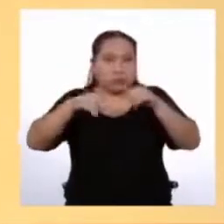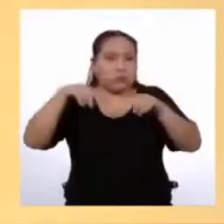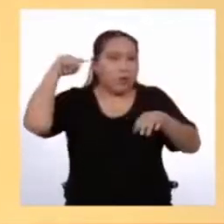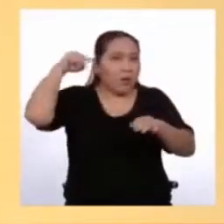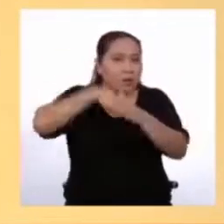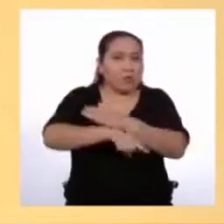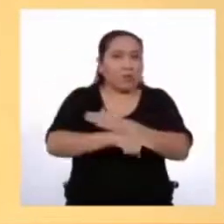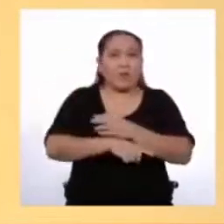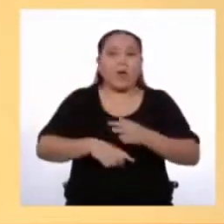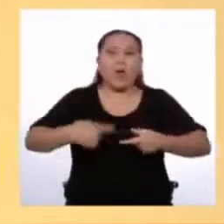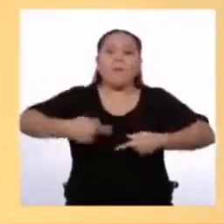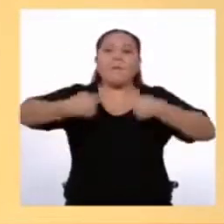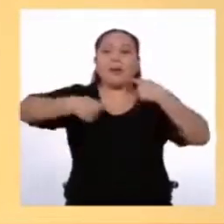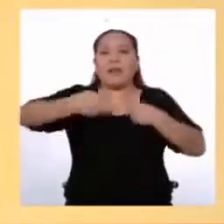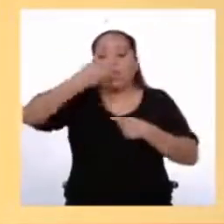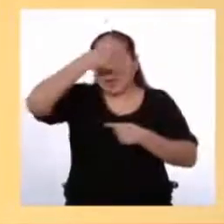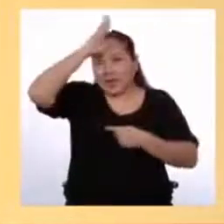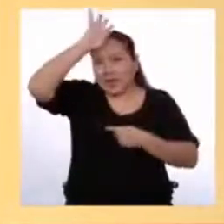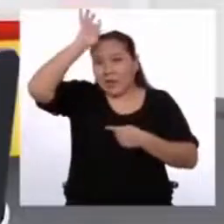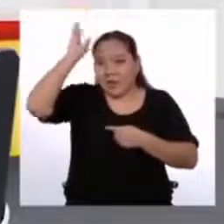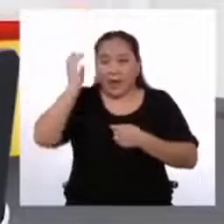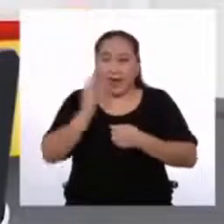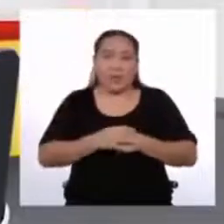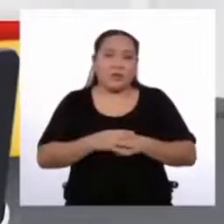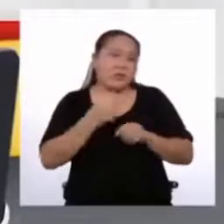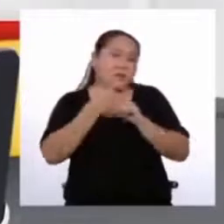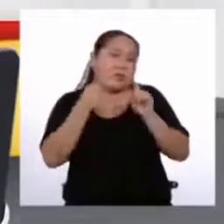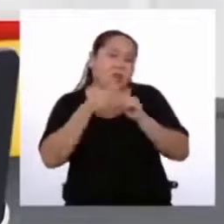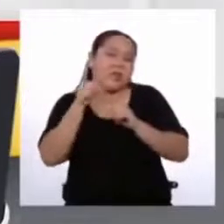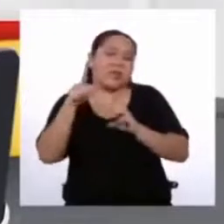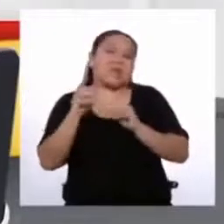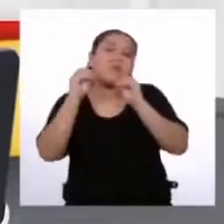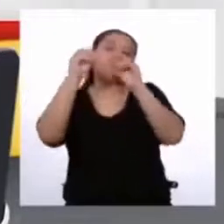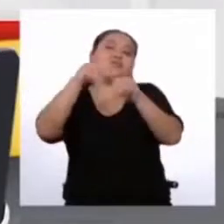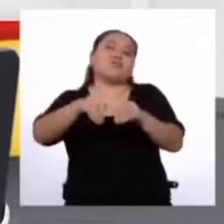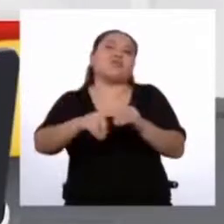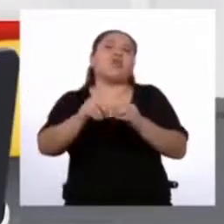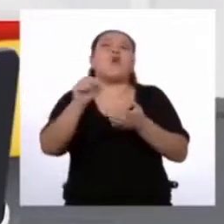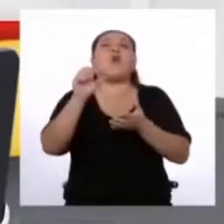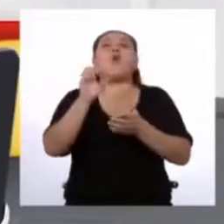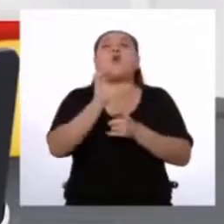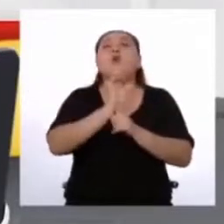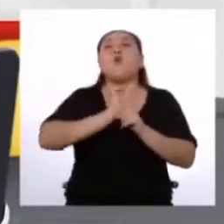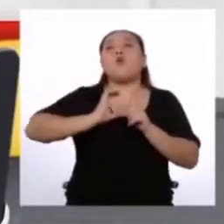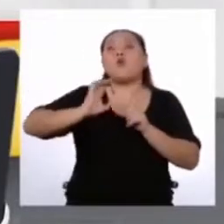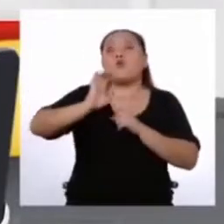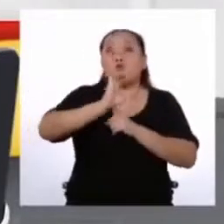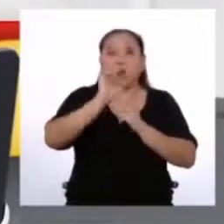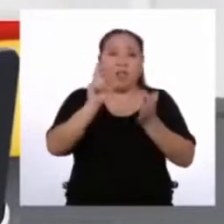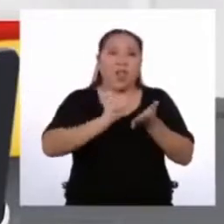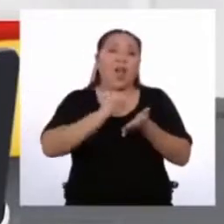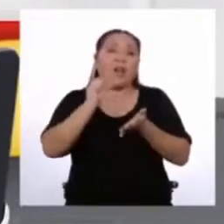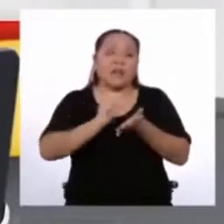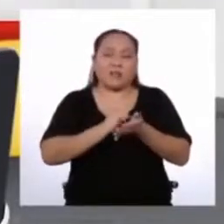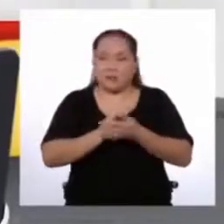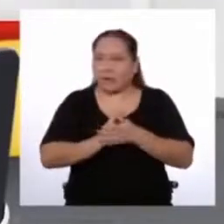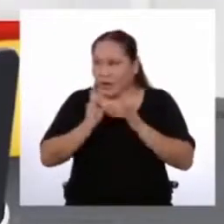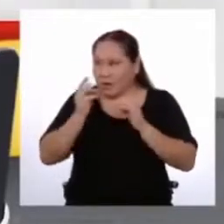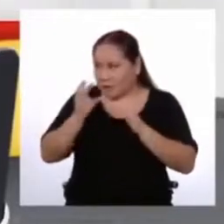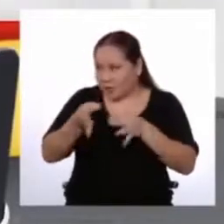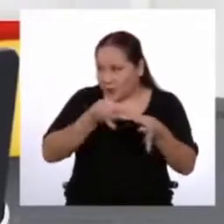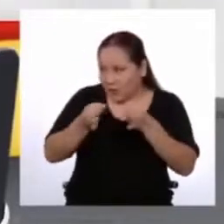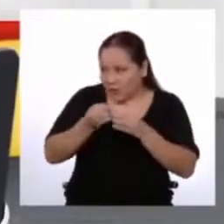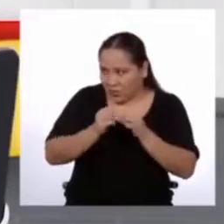y además espectáculos de carácter cultural Bueno, esa es una indicación bien precisa Entonces,